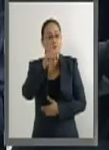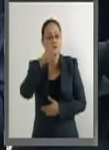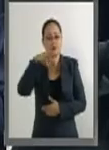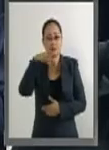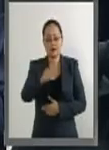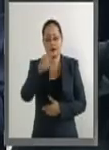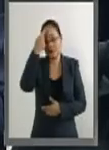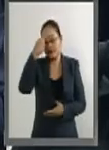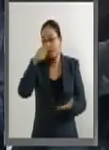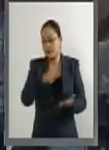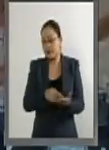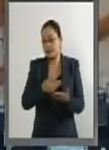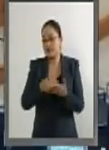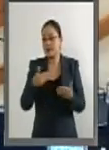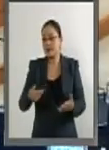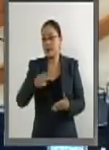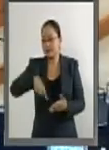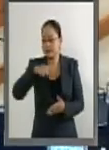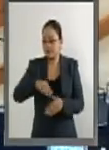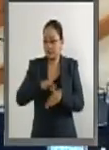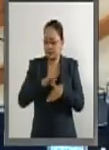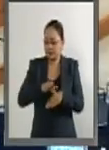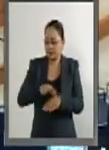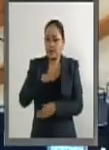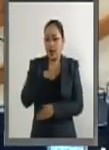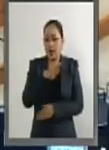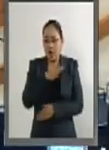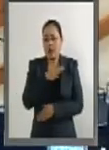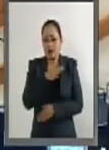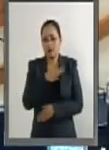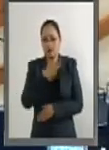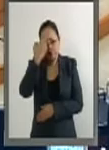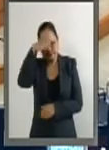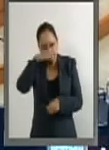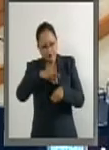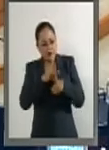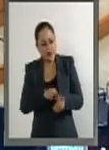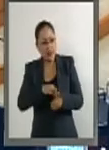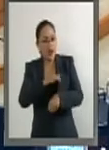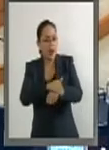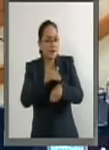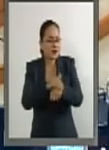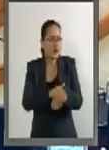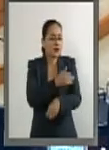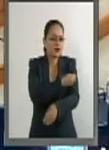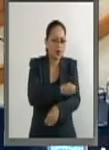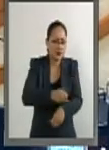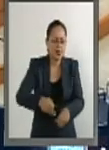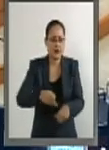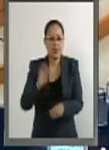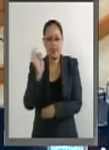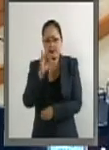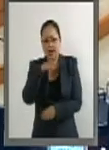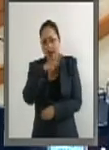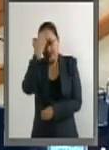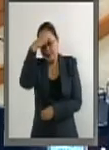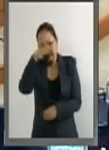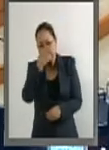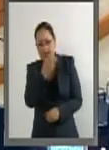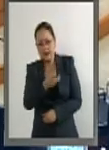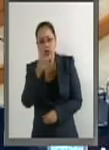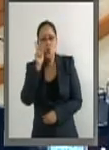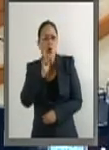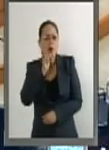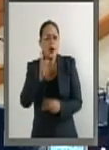creo que es algo que nos toca vivir de primera mano, familiares, amigos, que realmente una mujer